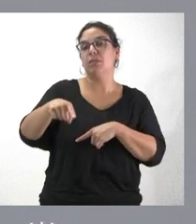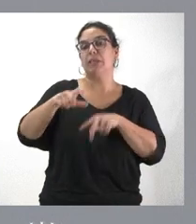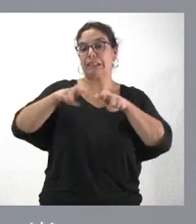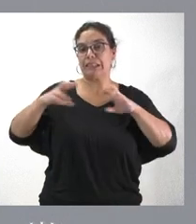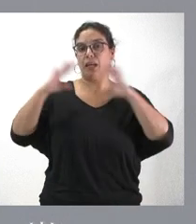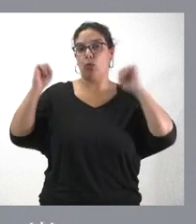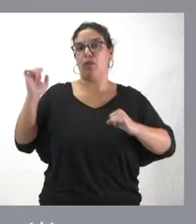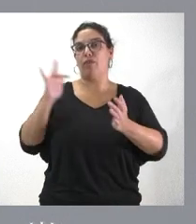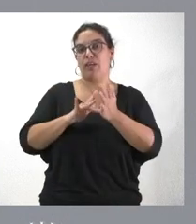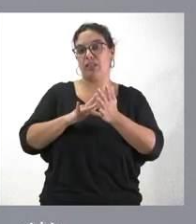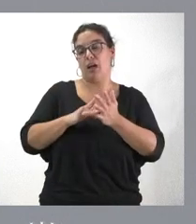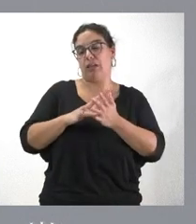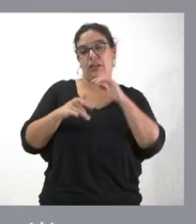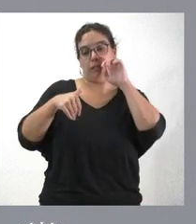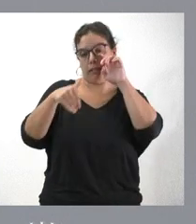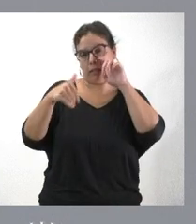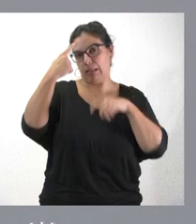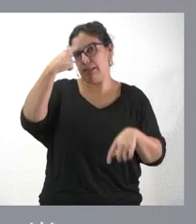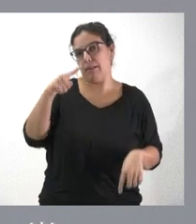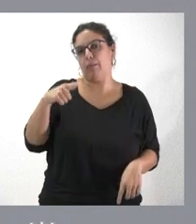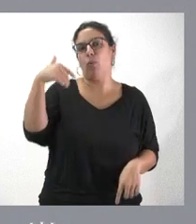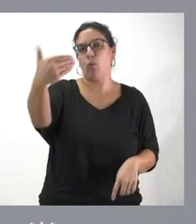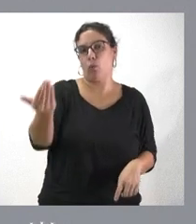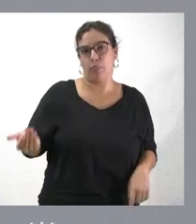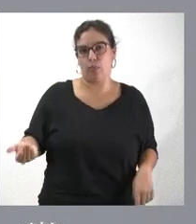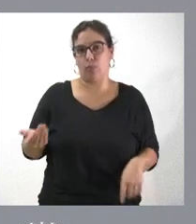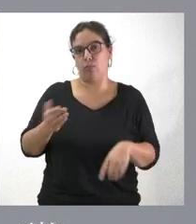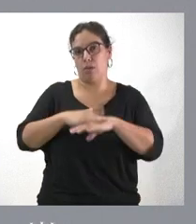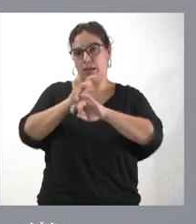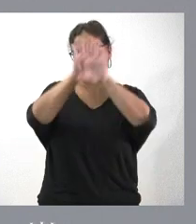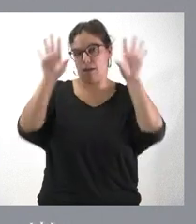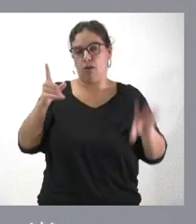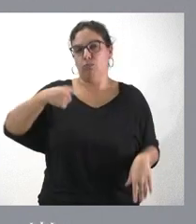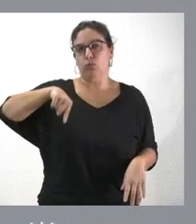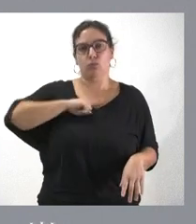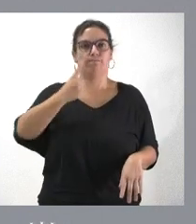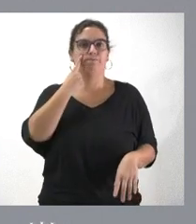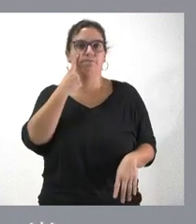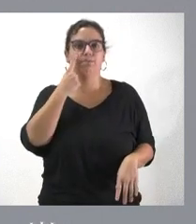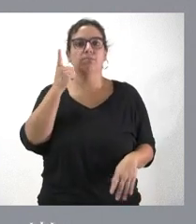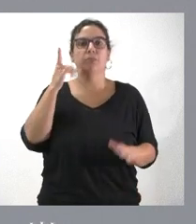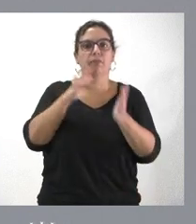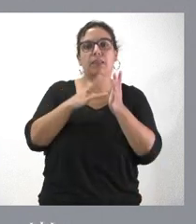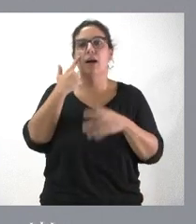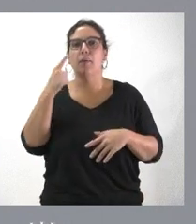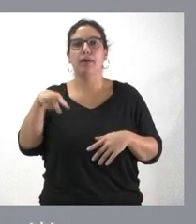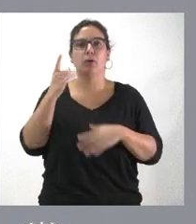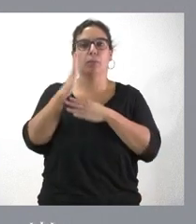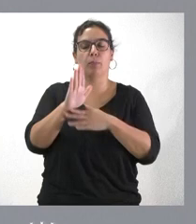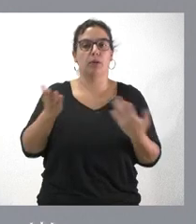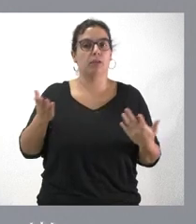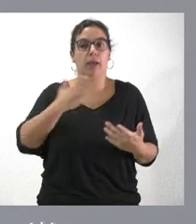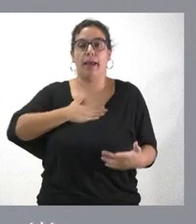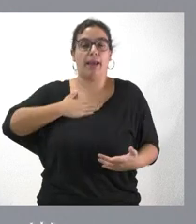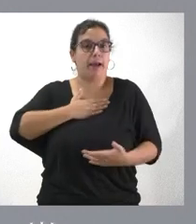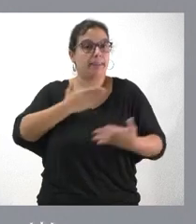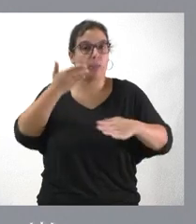y, por tanto, no pasará mucho tiempo hasta que esta incógnita se despeje. Nosotros estamos muy atentos a la fecha que se plantee y encantados